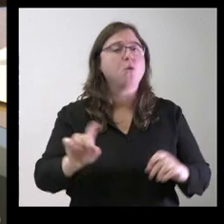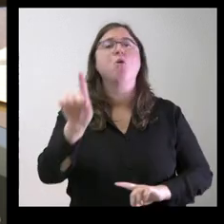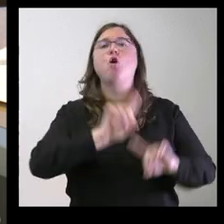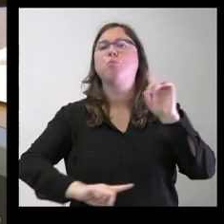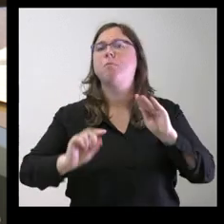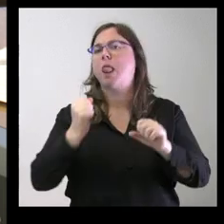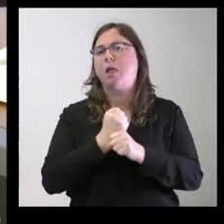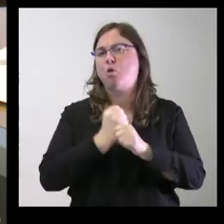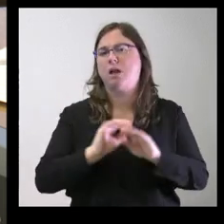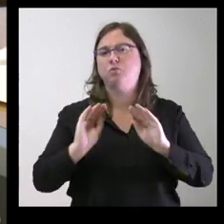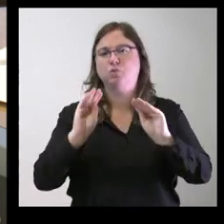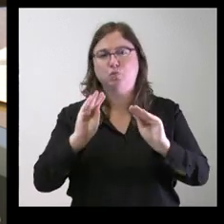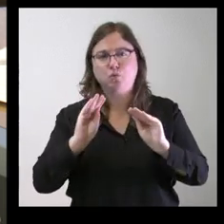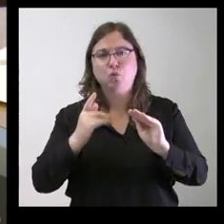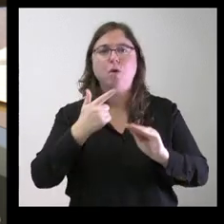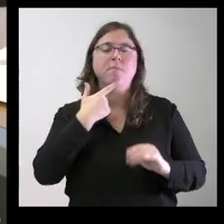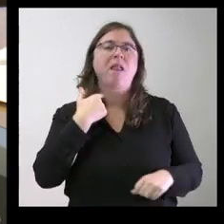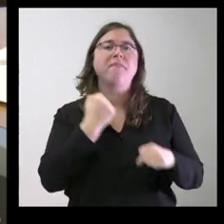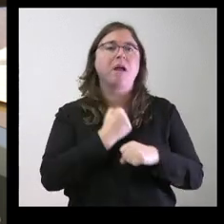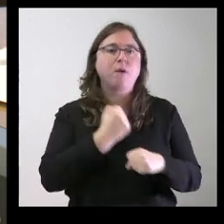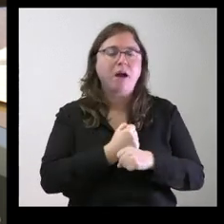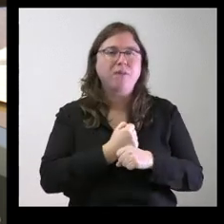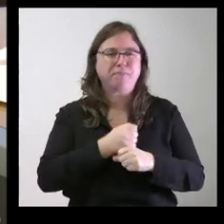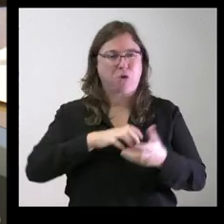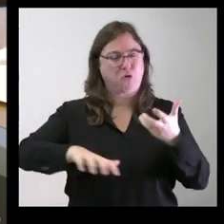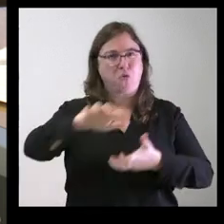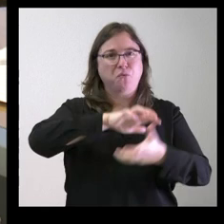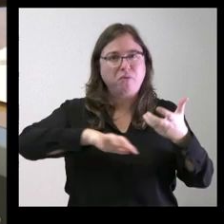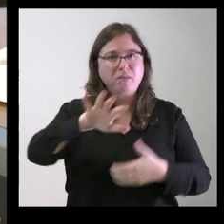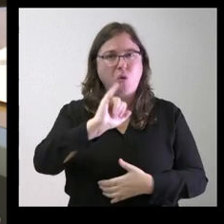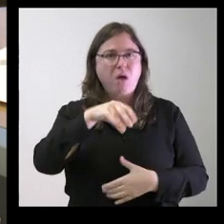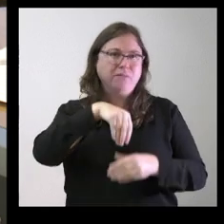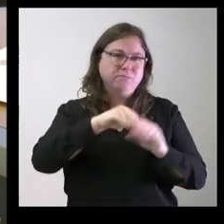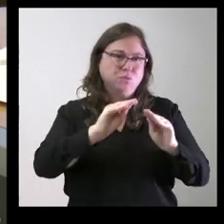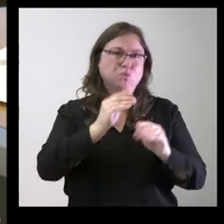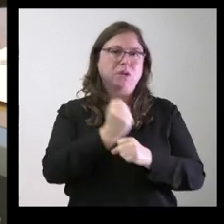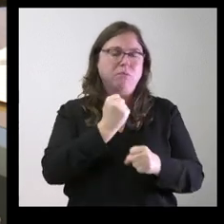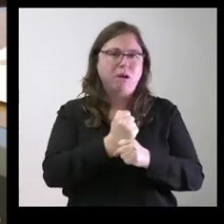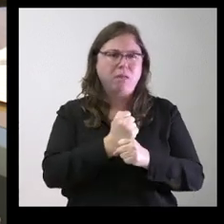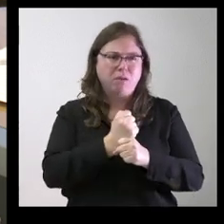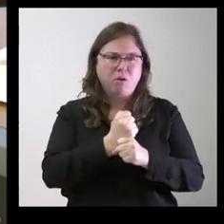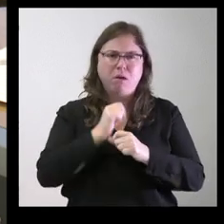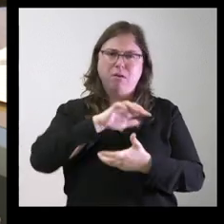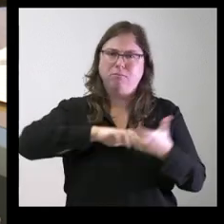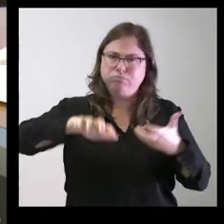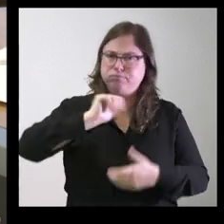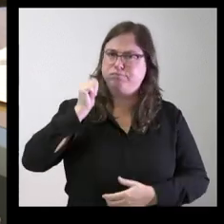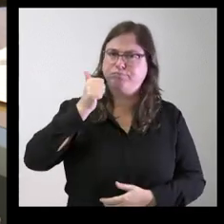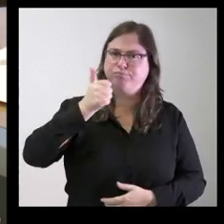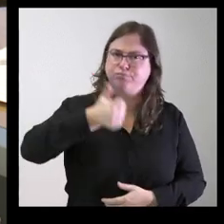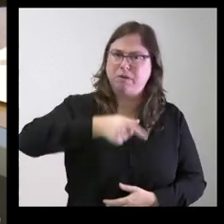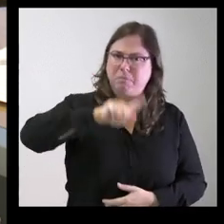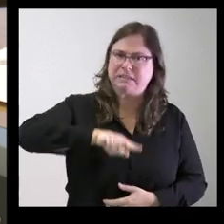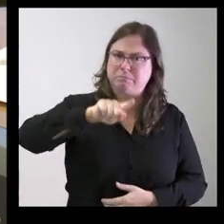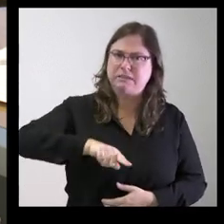laborales que está habiendo con los trabajadores conflictos que se están que parece que se están enconando en el tiempo llevan ya muchos meses